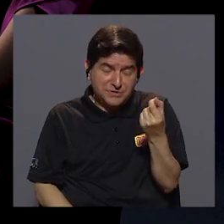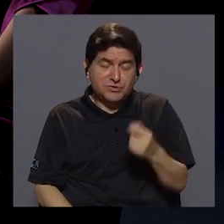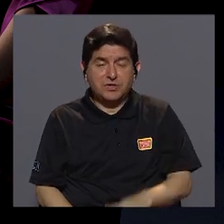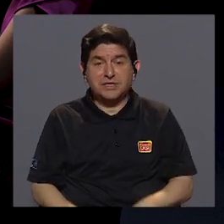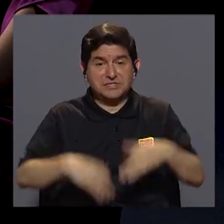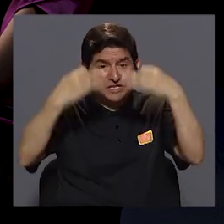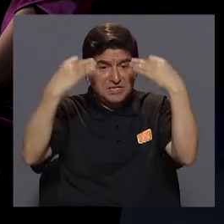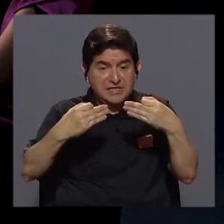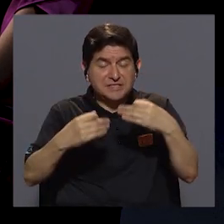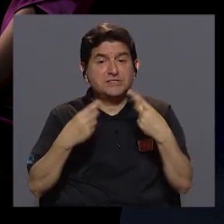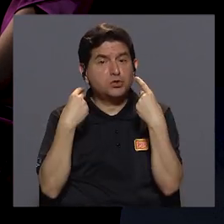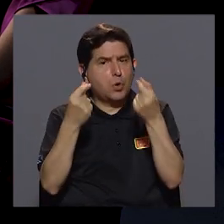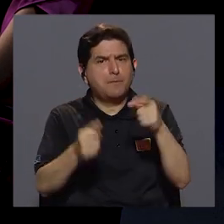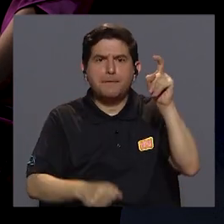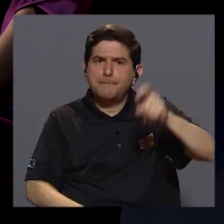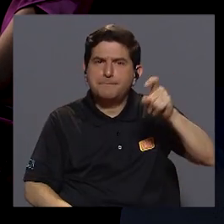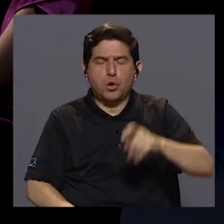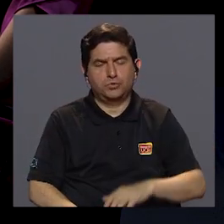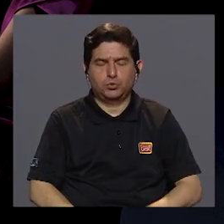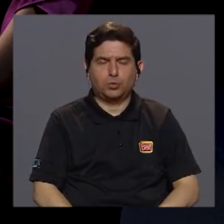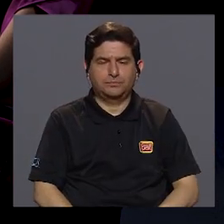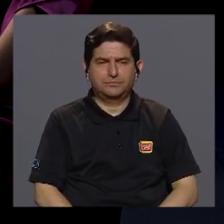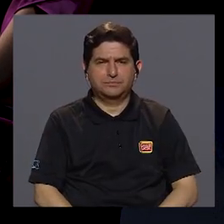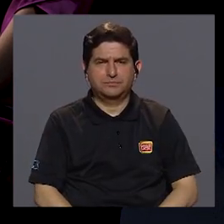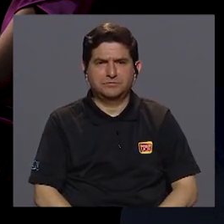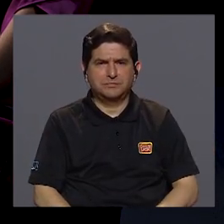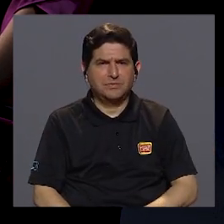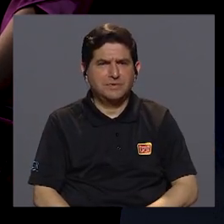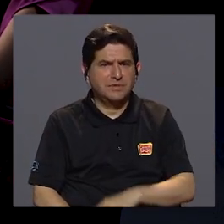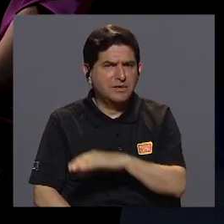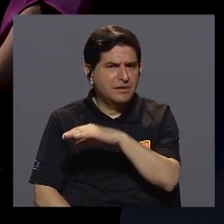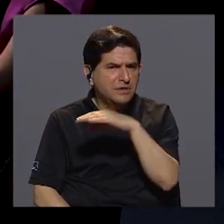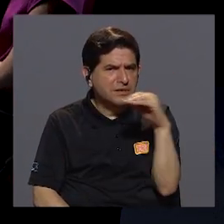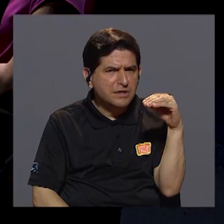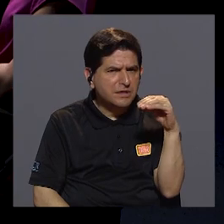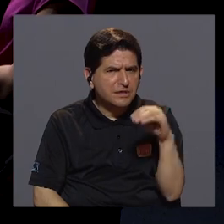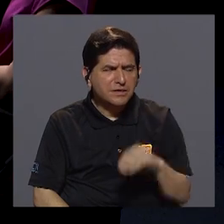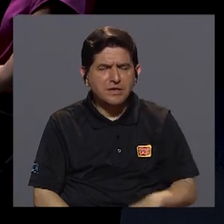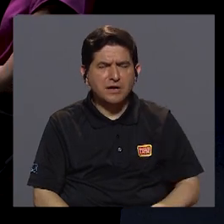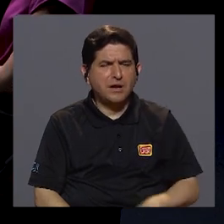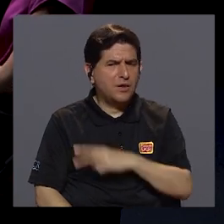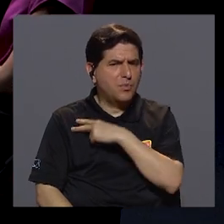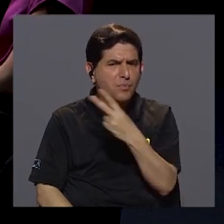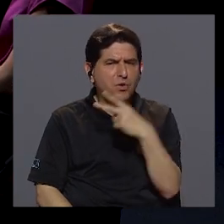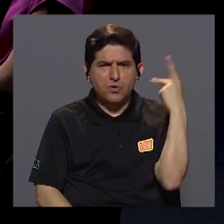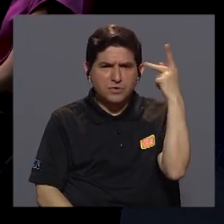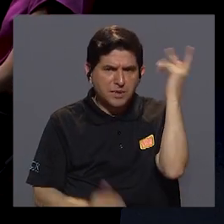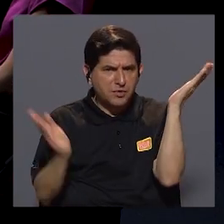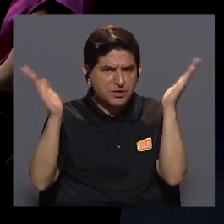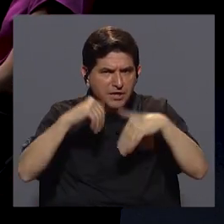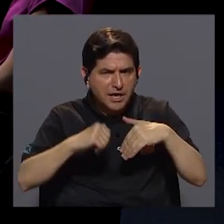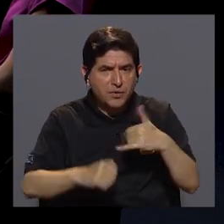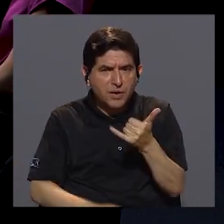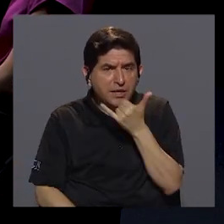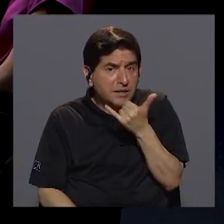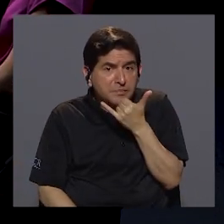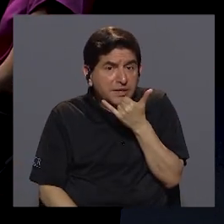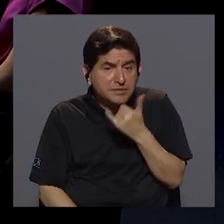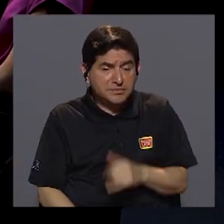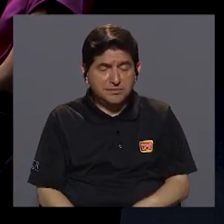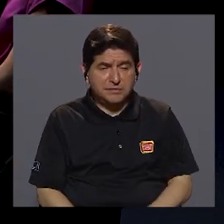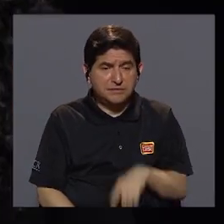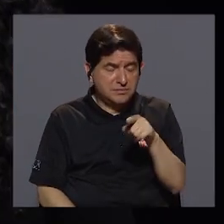que hay que tomar decisiones muy pronto. ¿Qué pasa si no hay voluntad política para hacer todos estos cambios?